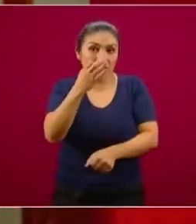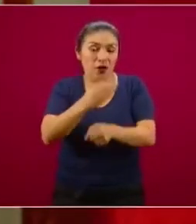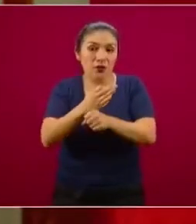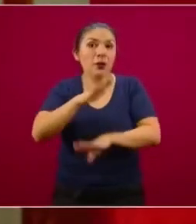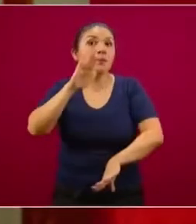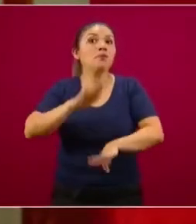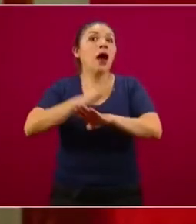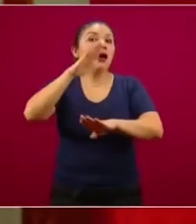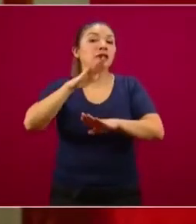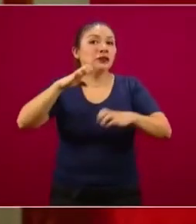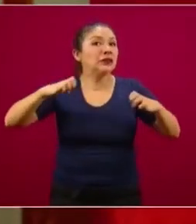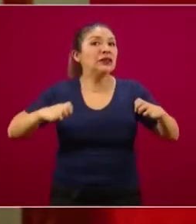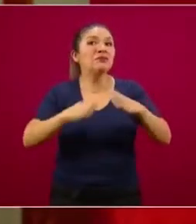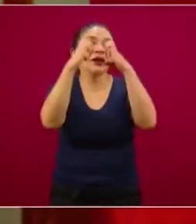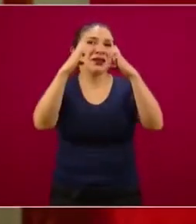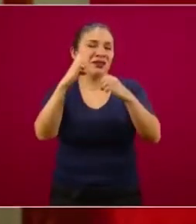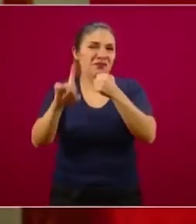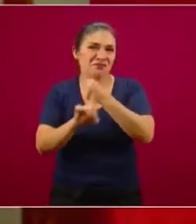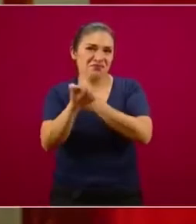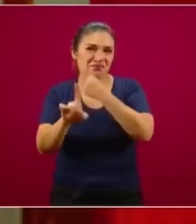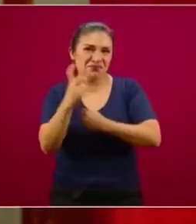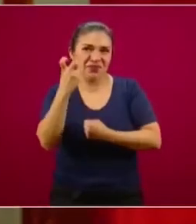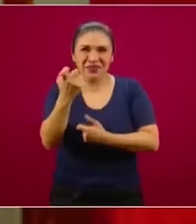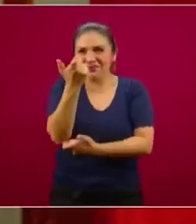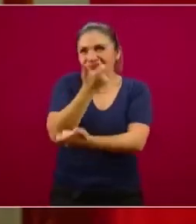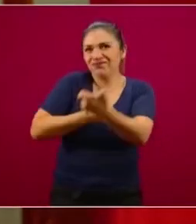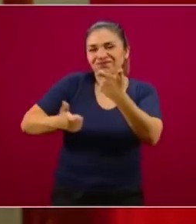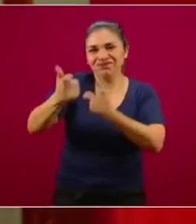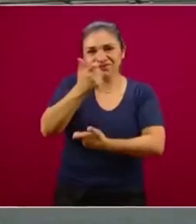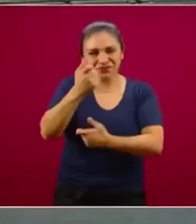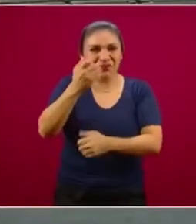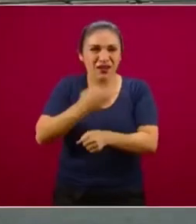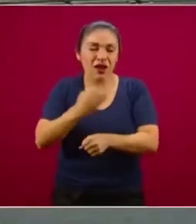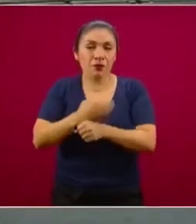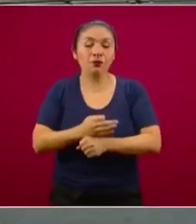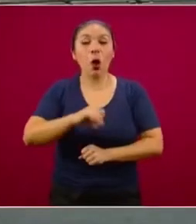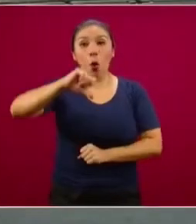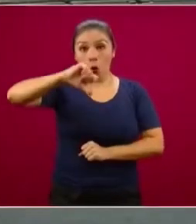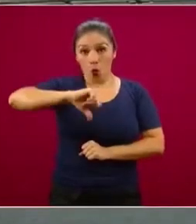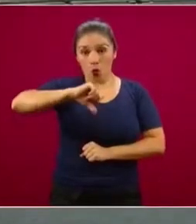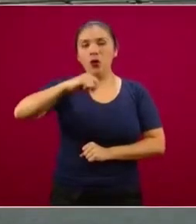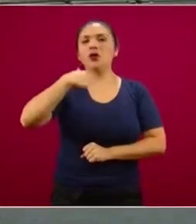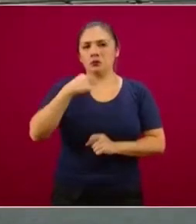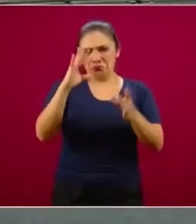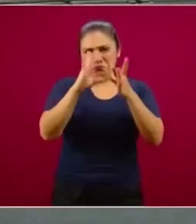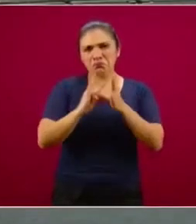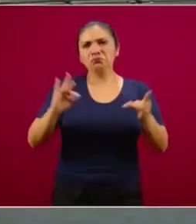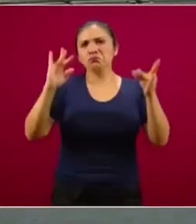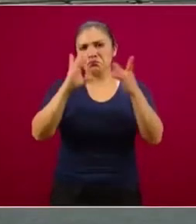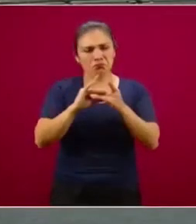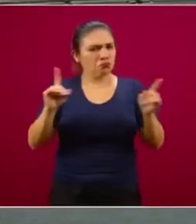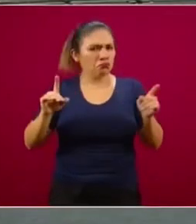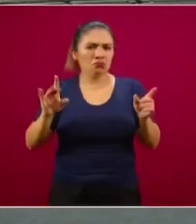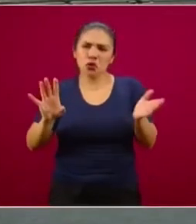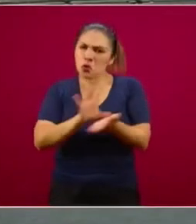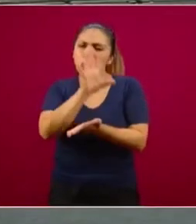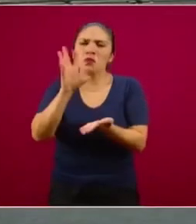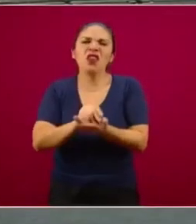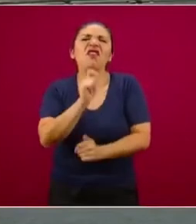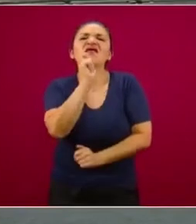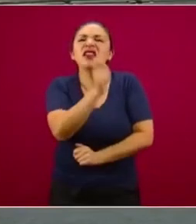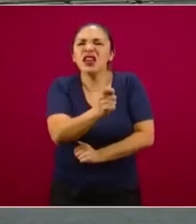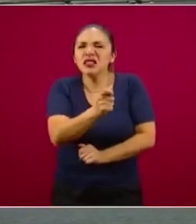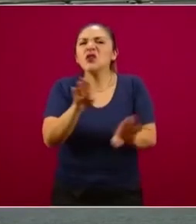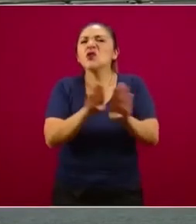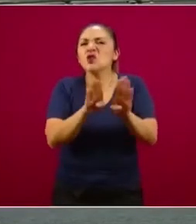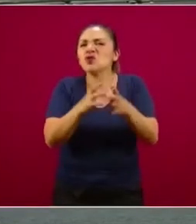para enfrentar la emergencia económica. El día de hoy vamos a explicar de manera general en qué consiste, cómo